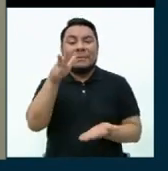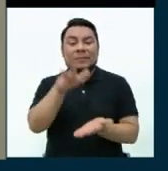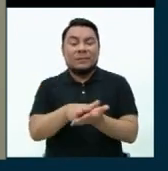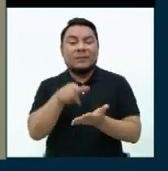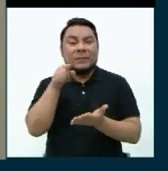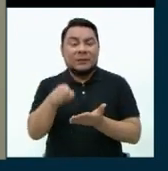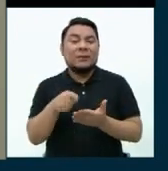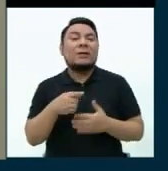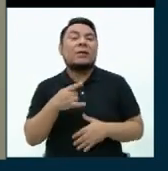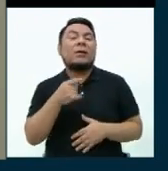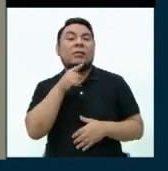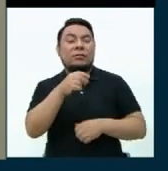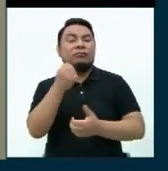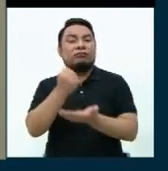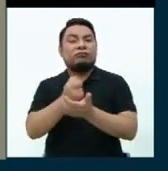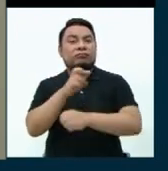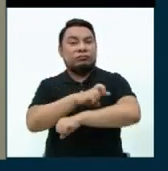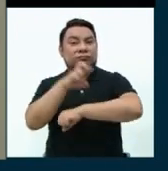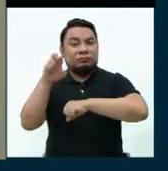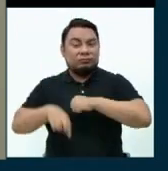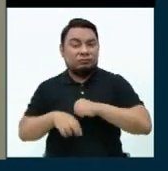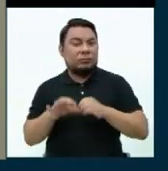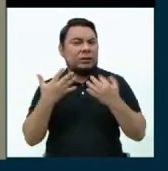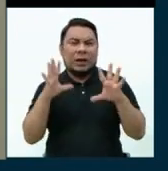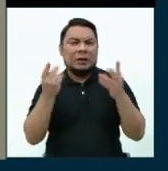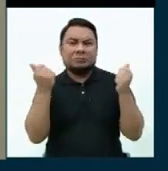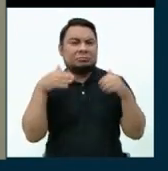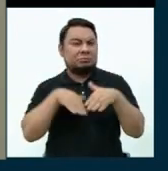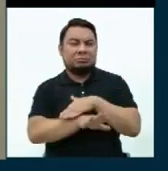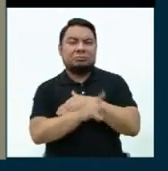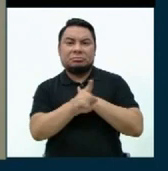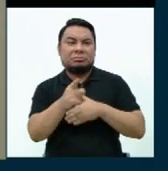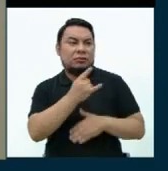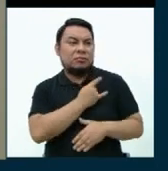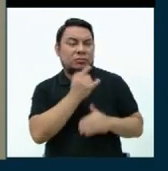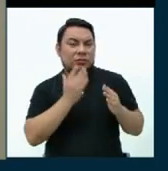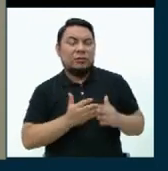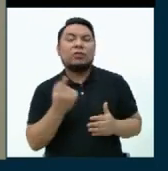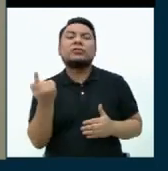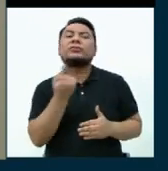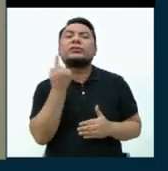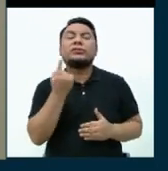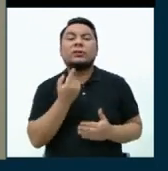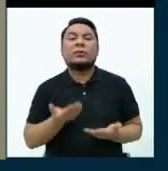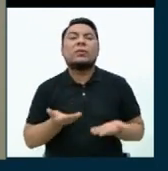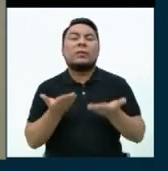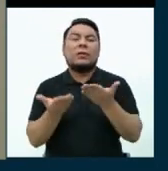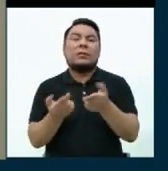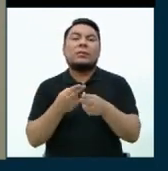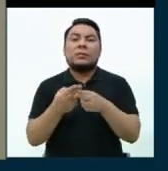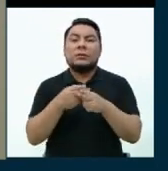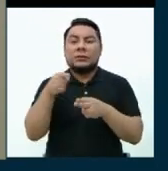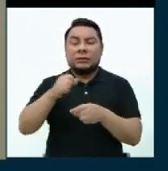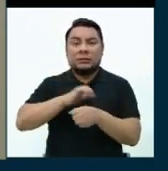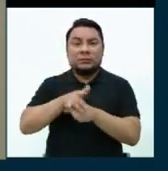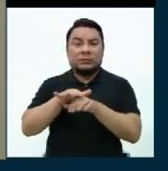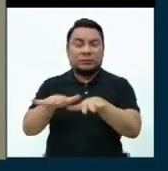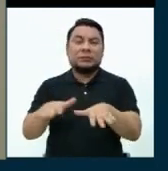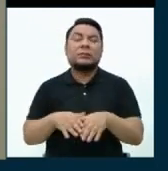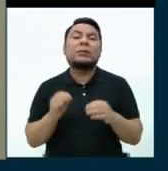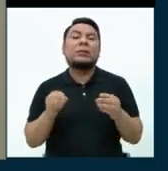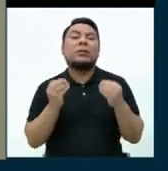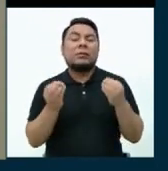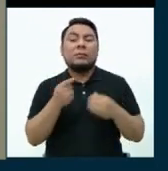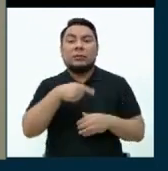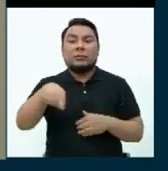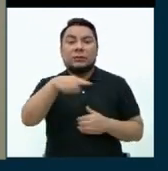del bachillerato automático solamente se da en una forma provisional durante esta pandemia debido a